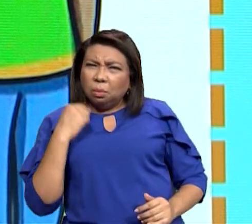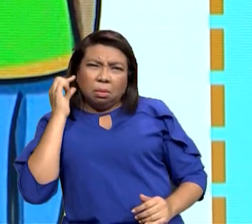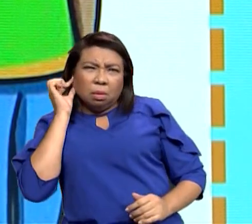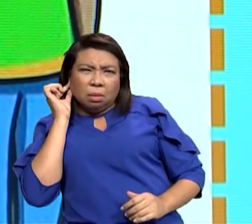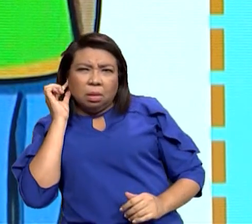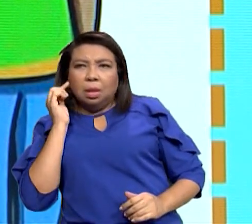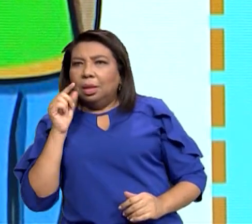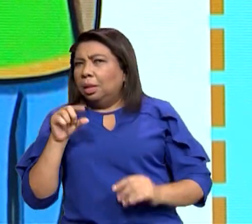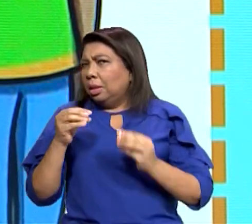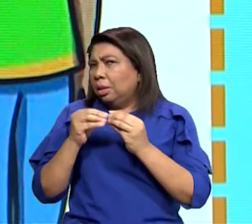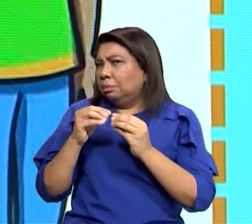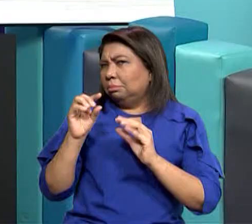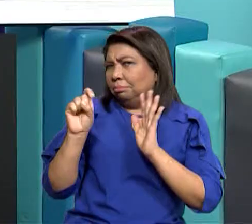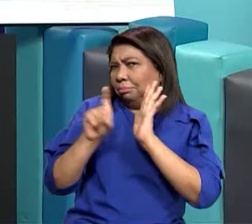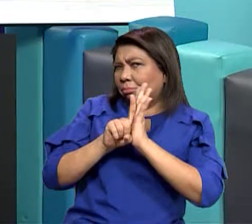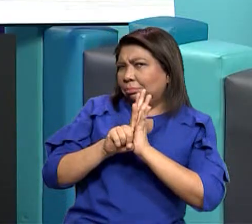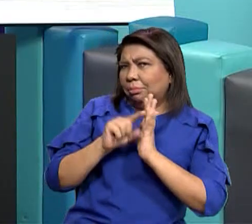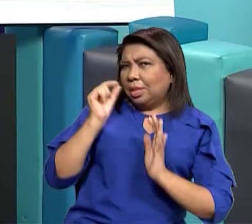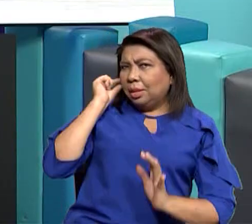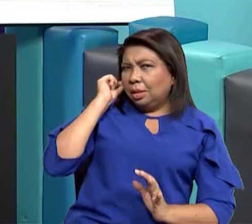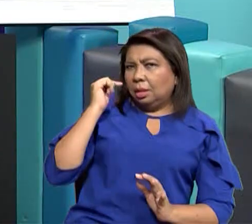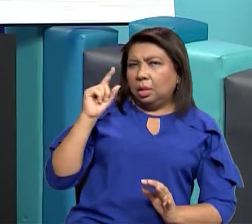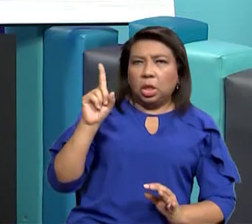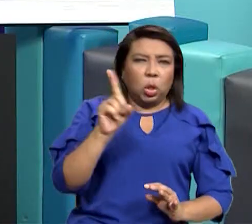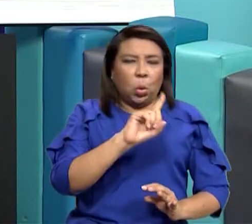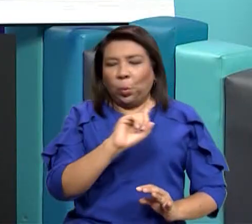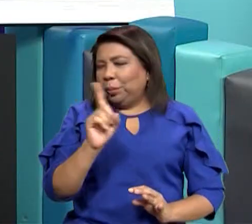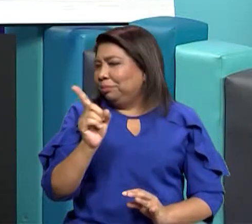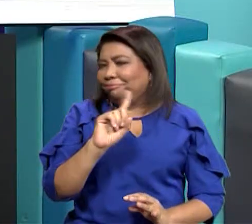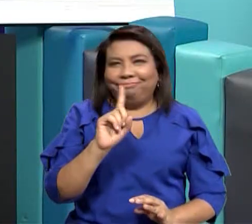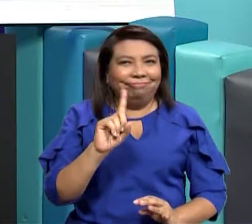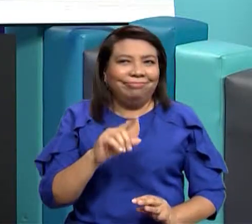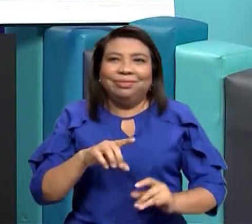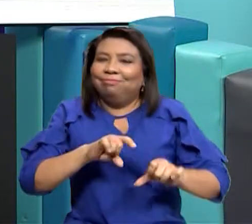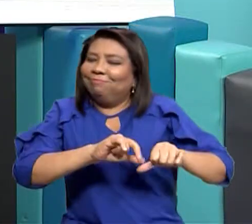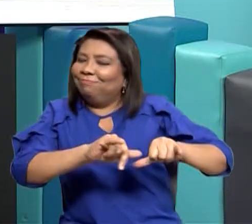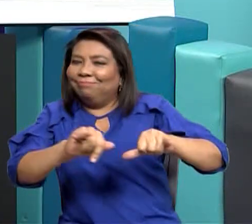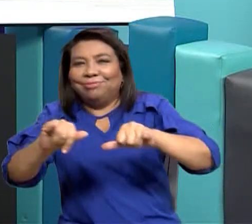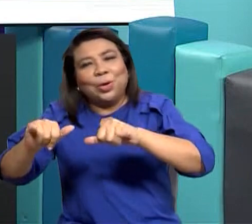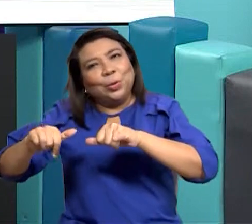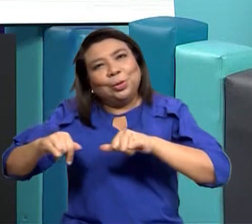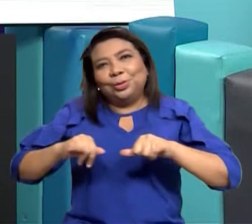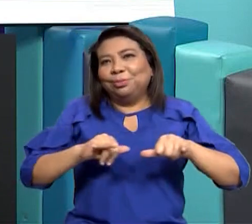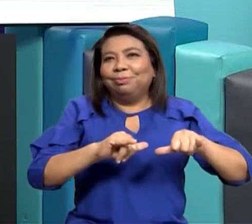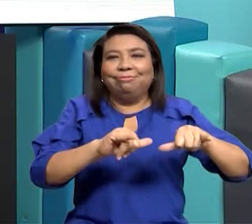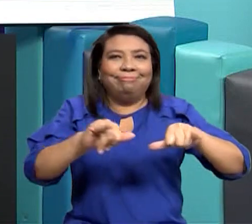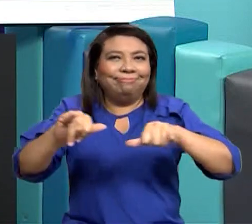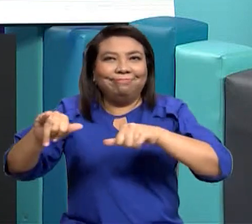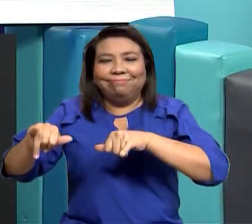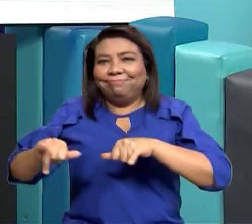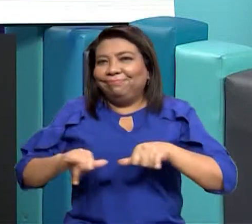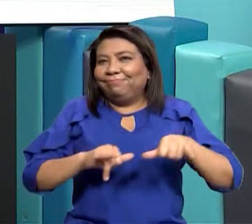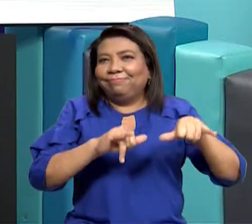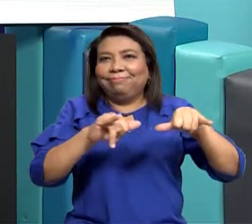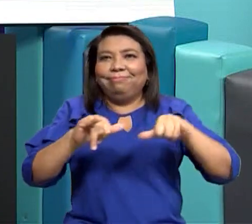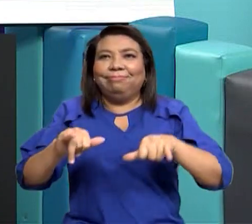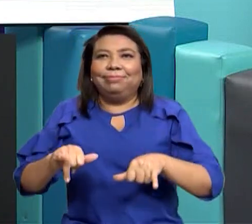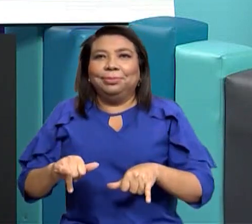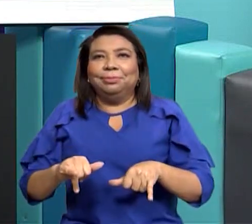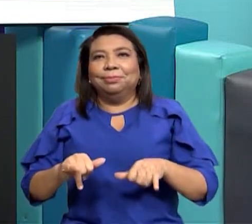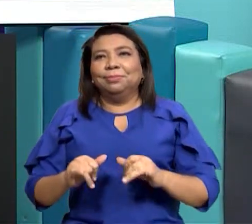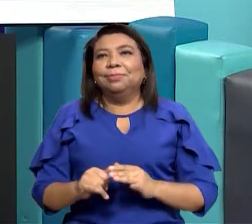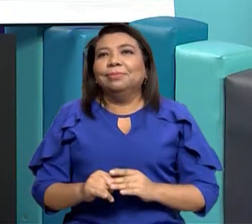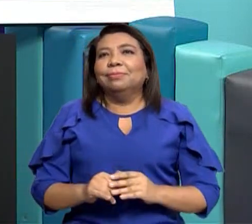los niños tienen más derechos que las niñas no verdad todos tenemos iguales derechos y